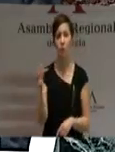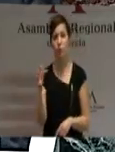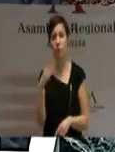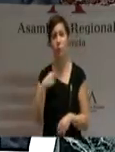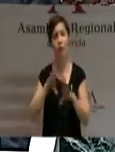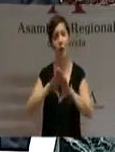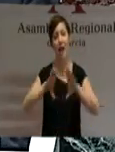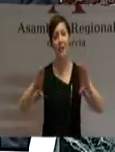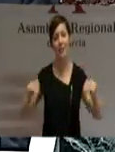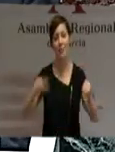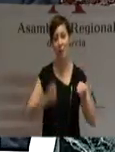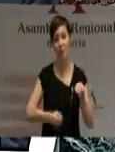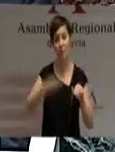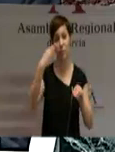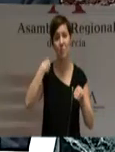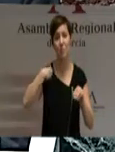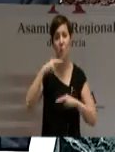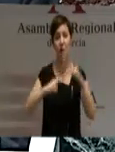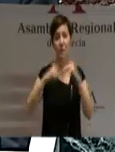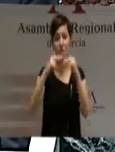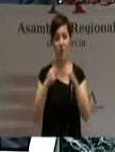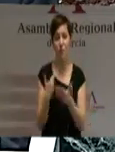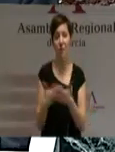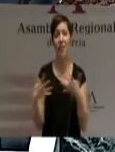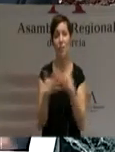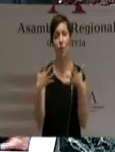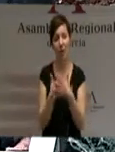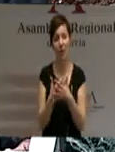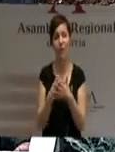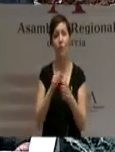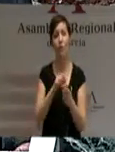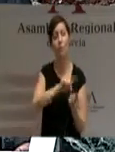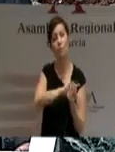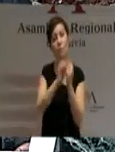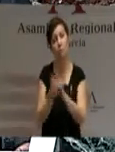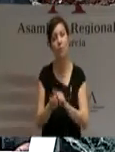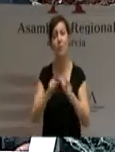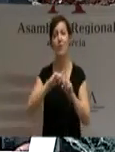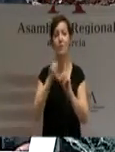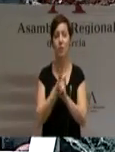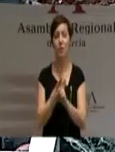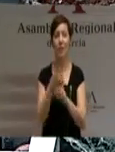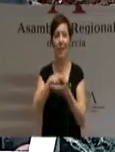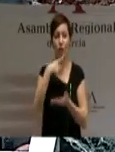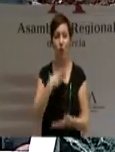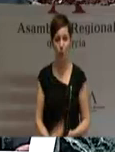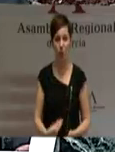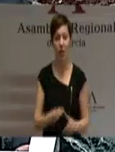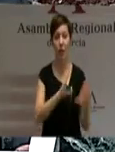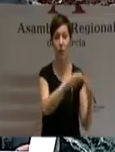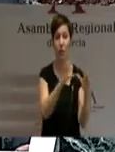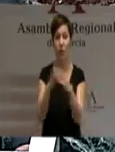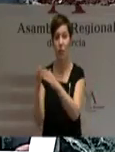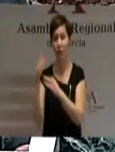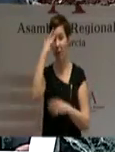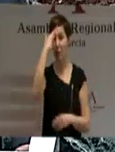llamado Región de Murcia. Hemos sabido unos y otros, desde las distintas ideologías, con sus luces y sus